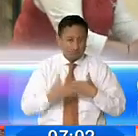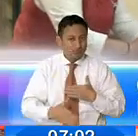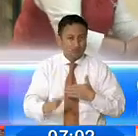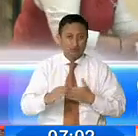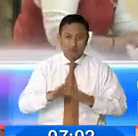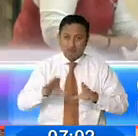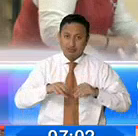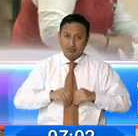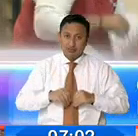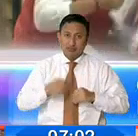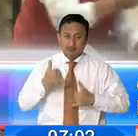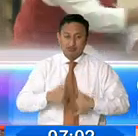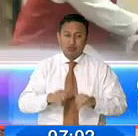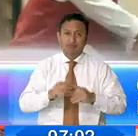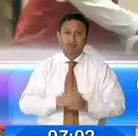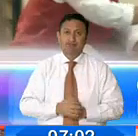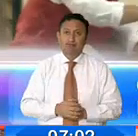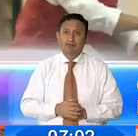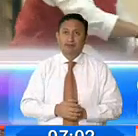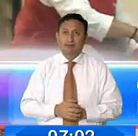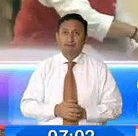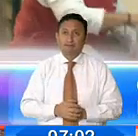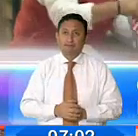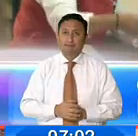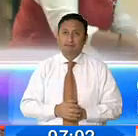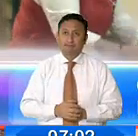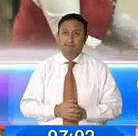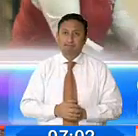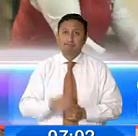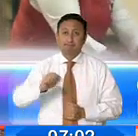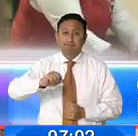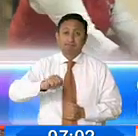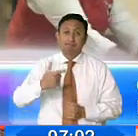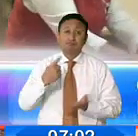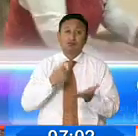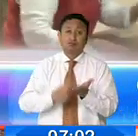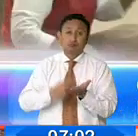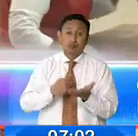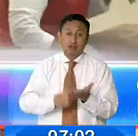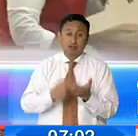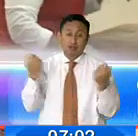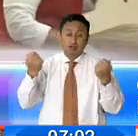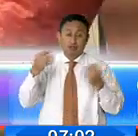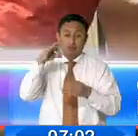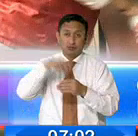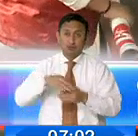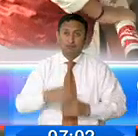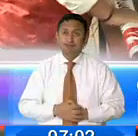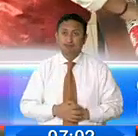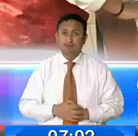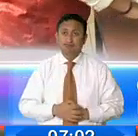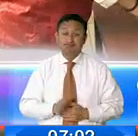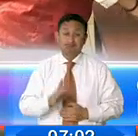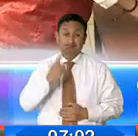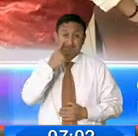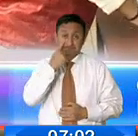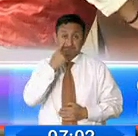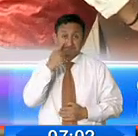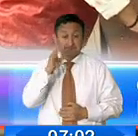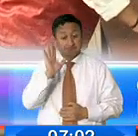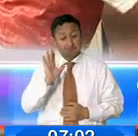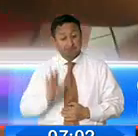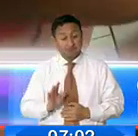ahora entrar al juego. Vamos a ser protagonistas seguramente de este debate y de esta fiesta democrática. Habrá que ver si se acatan las